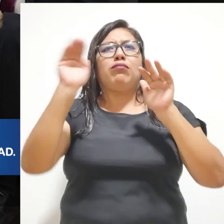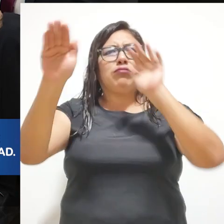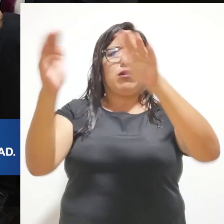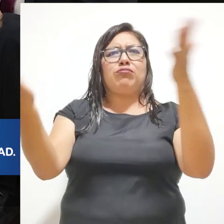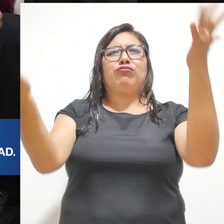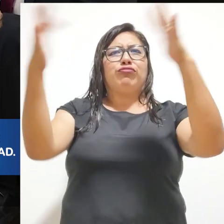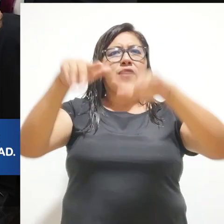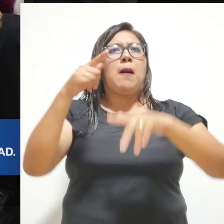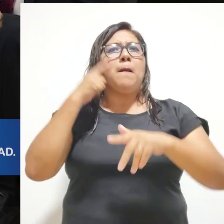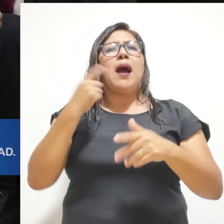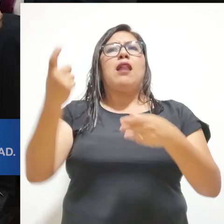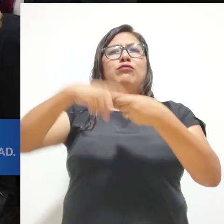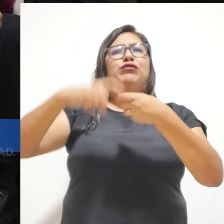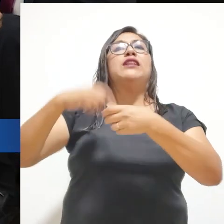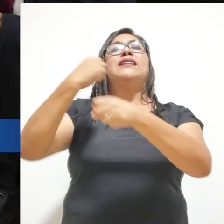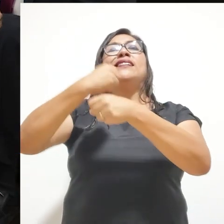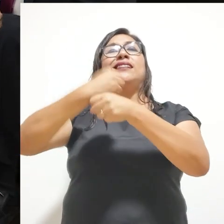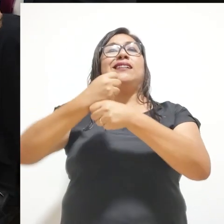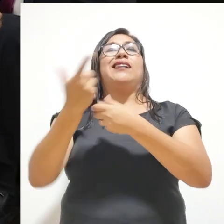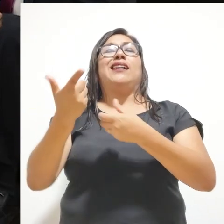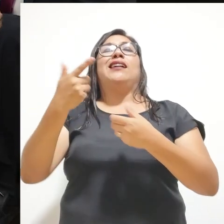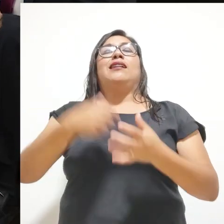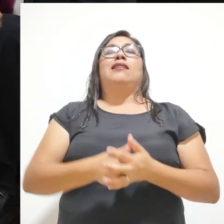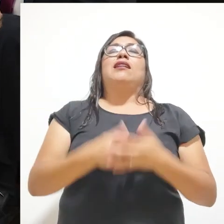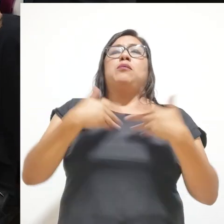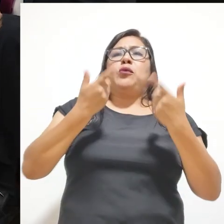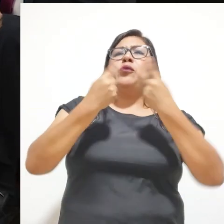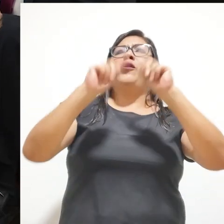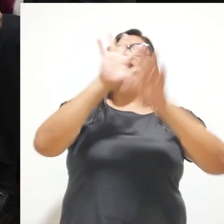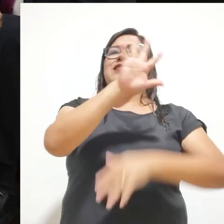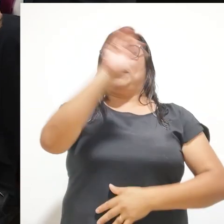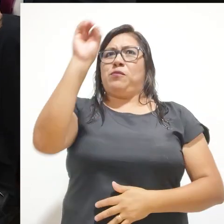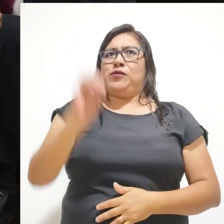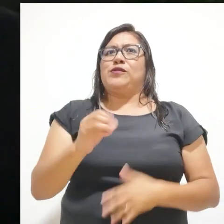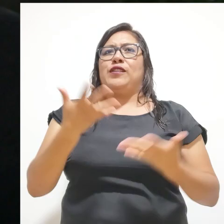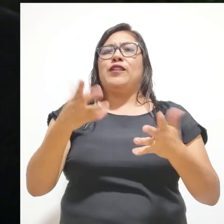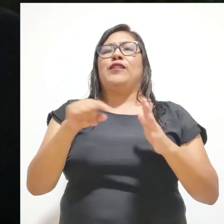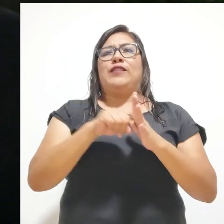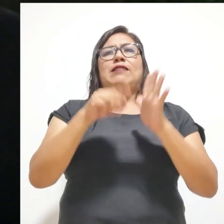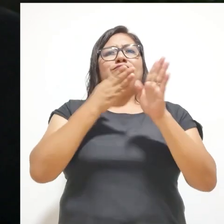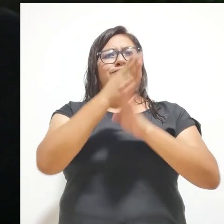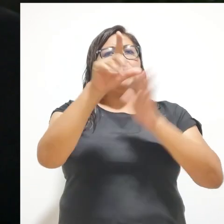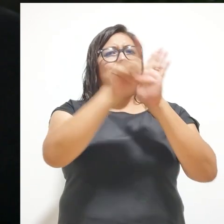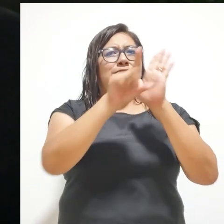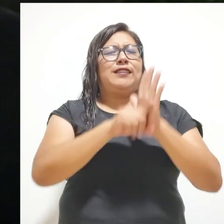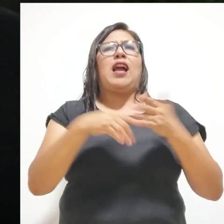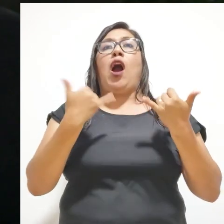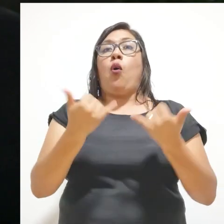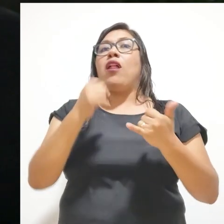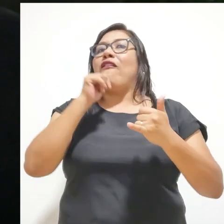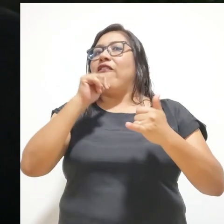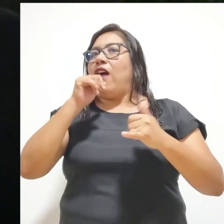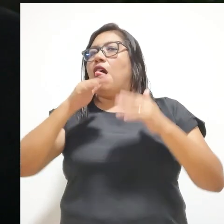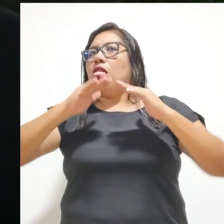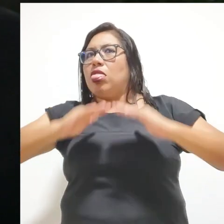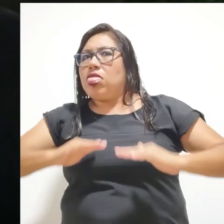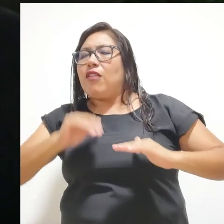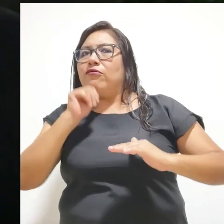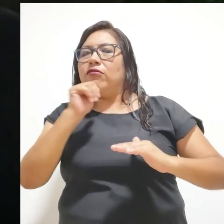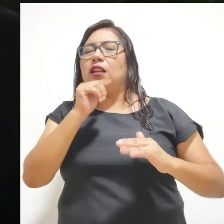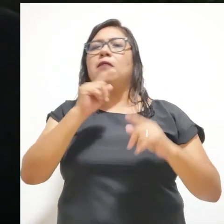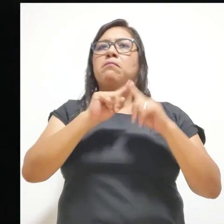convoca el Estado, las personas con discapacidad realmente puedan lograr ese 5% que marca la ley. Estamos todavía en niveles muy bajos,